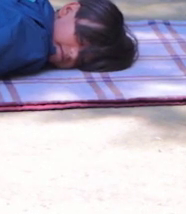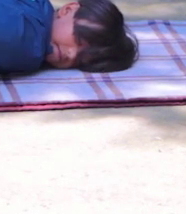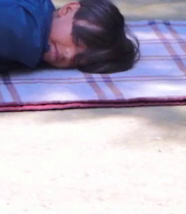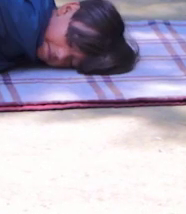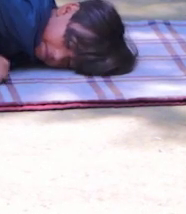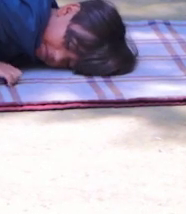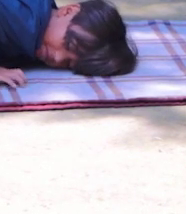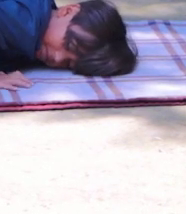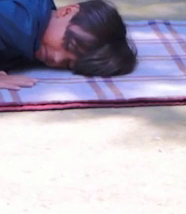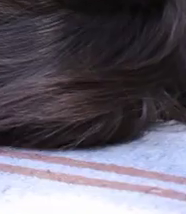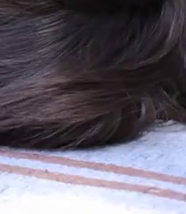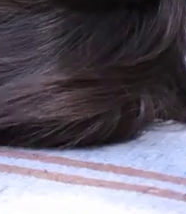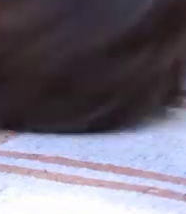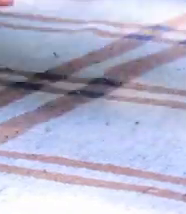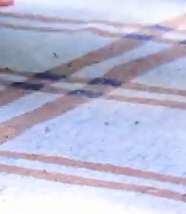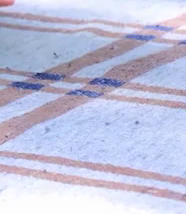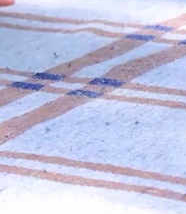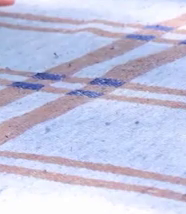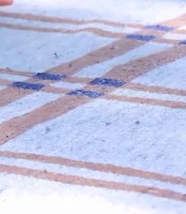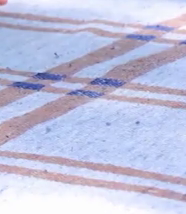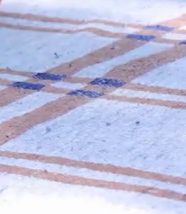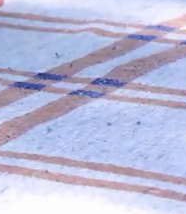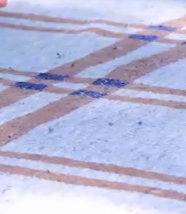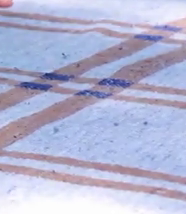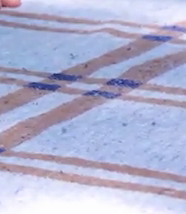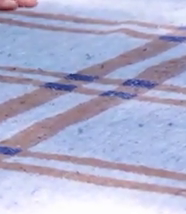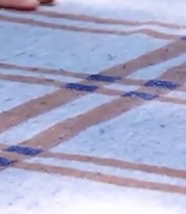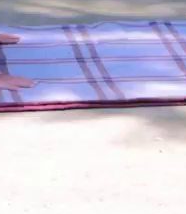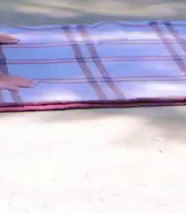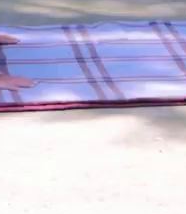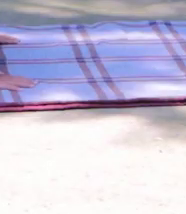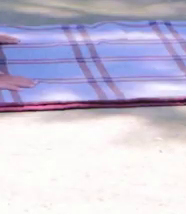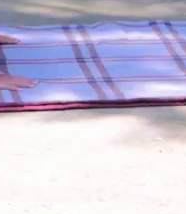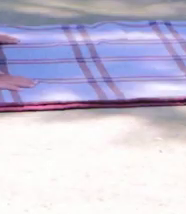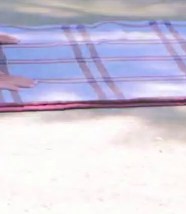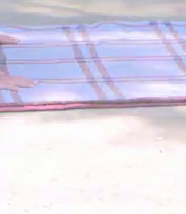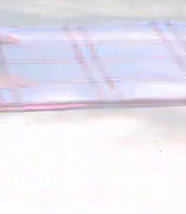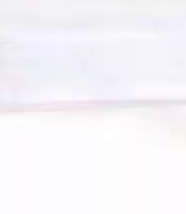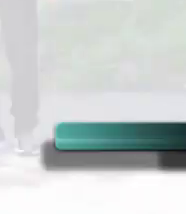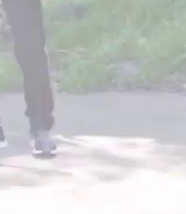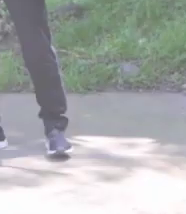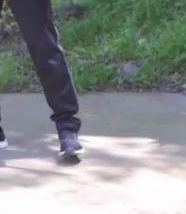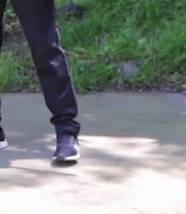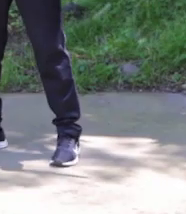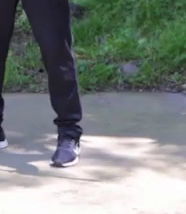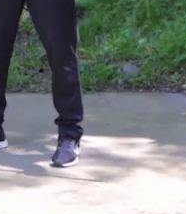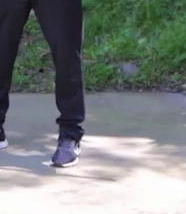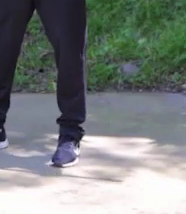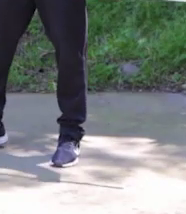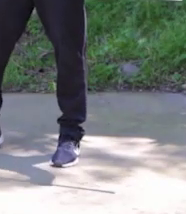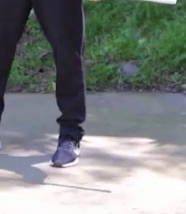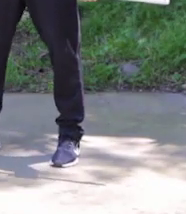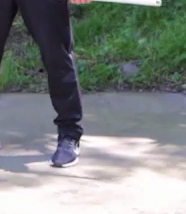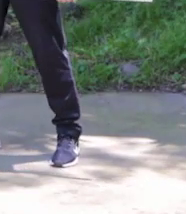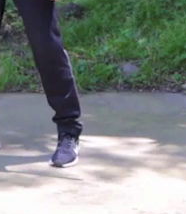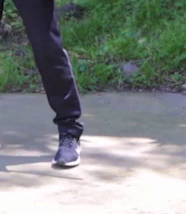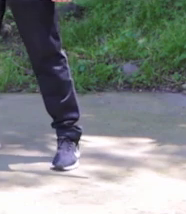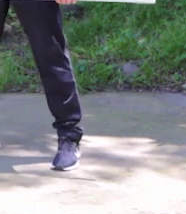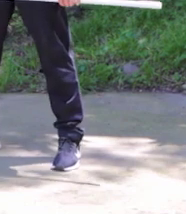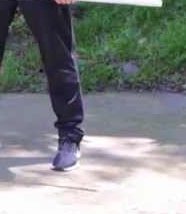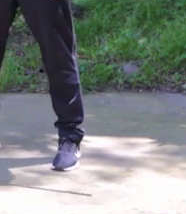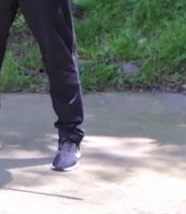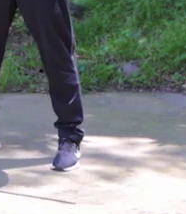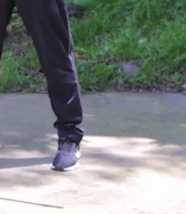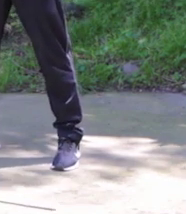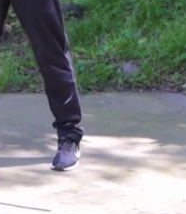nuevamente para hacer el ejercicio. Extendemos brazos. Y trabajamos. Ok. Vamos a trabajar hombro.